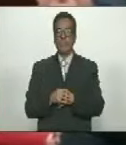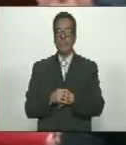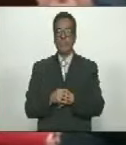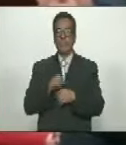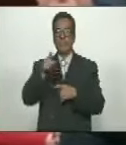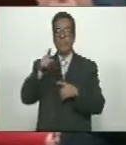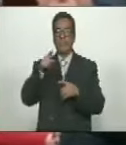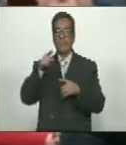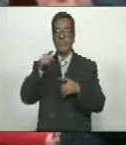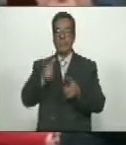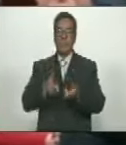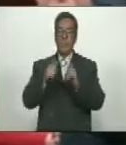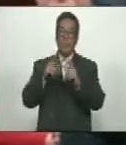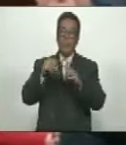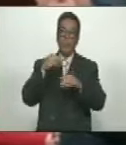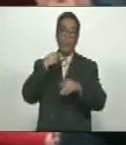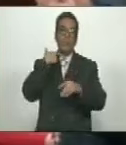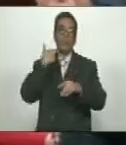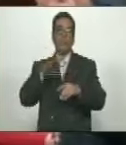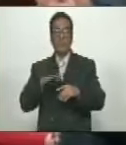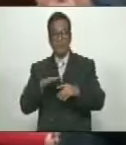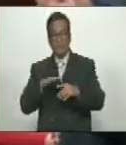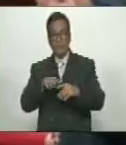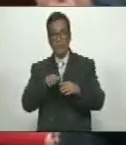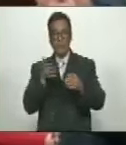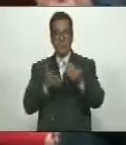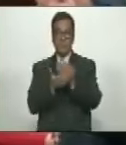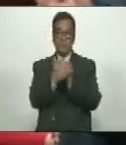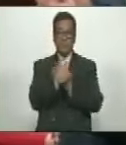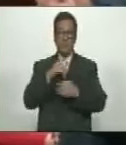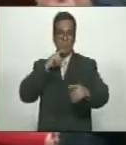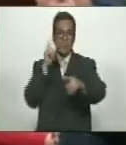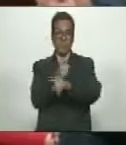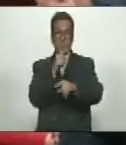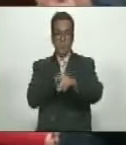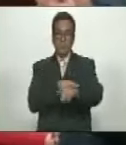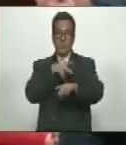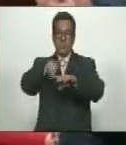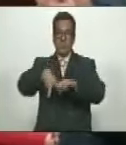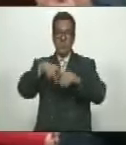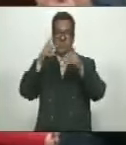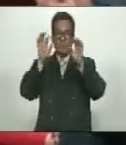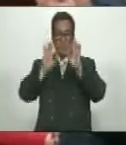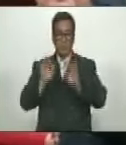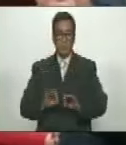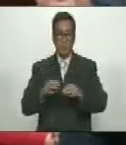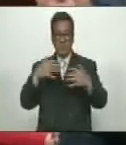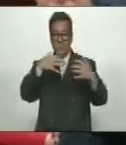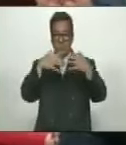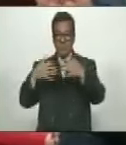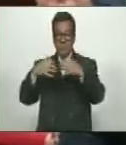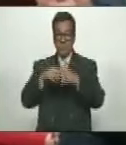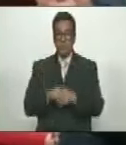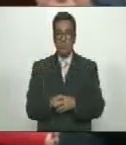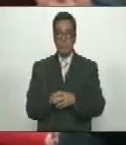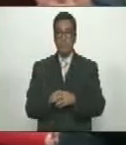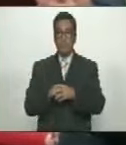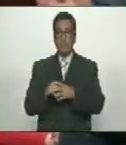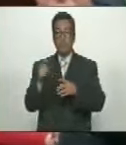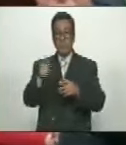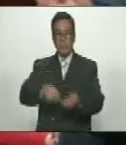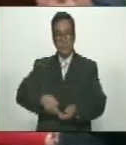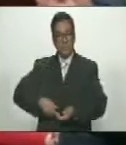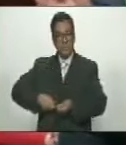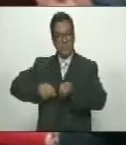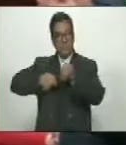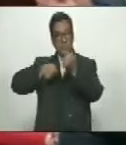No permitas que tu dolor se esconda, oblígalo a salir desnudo a que combata, que empuñe el